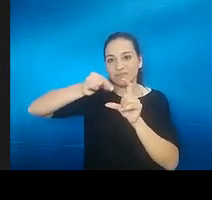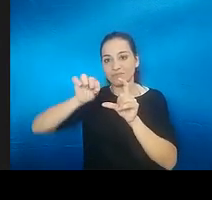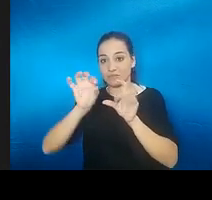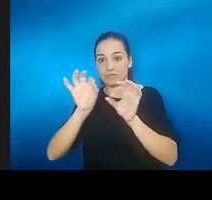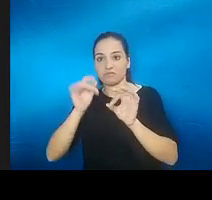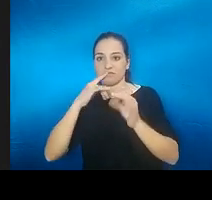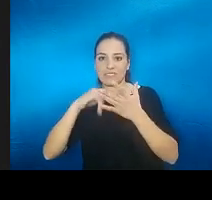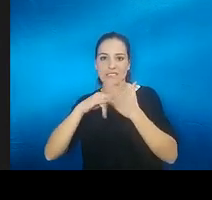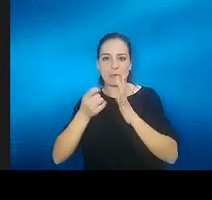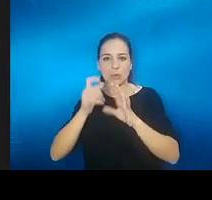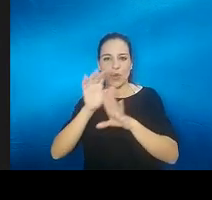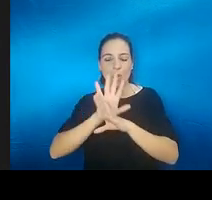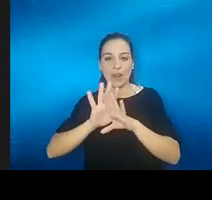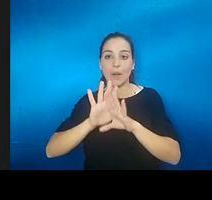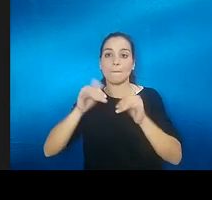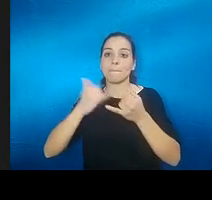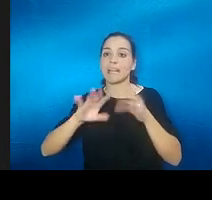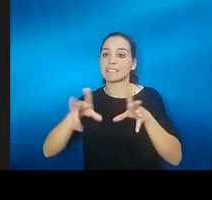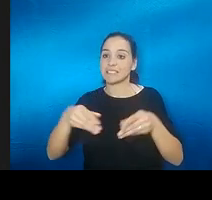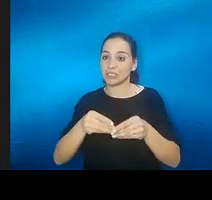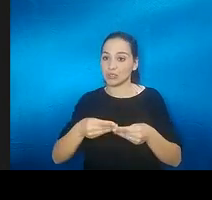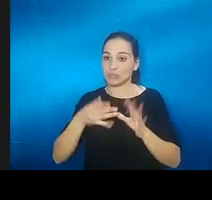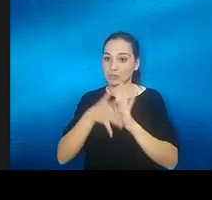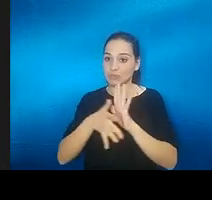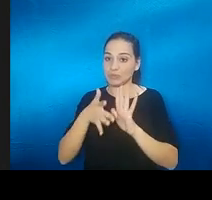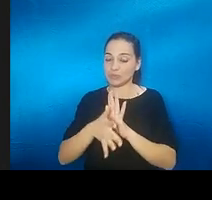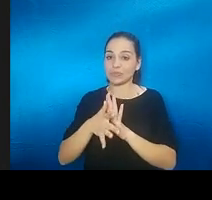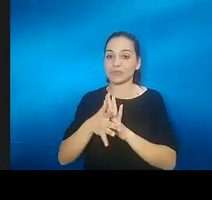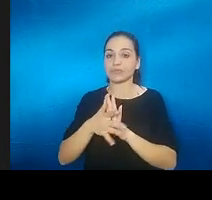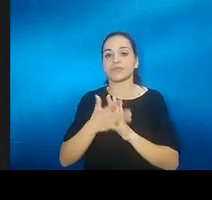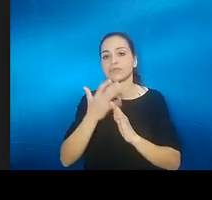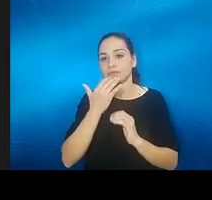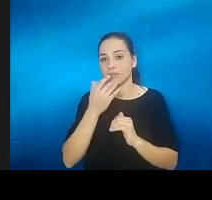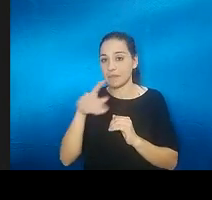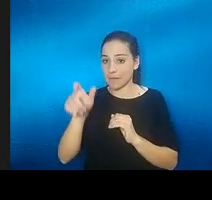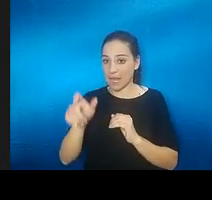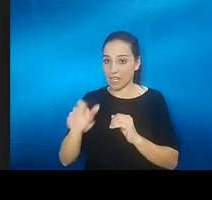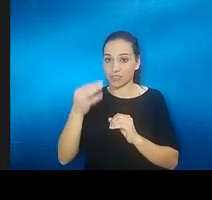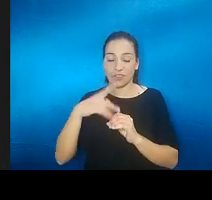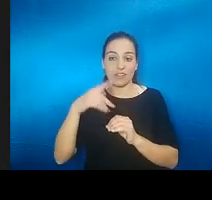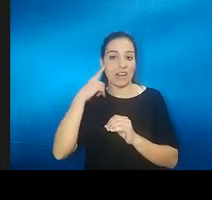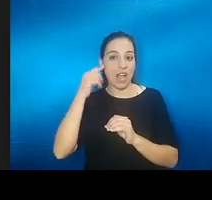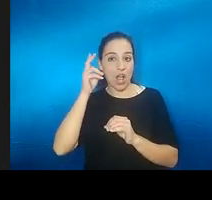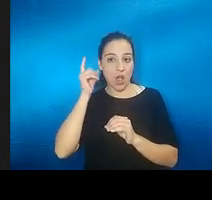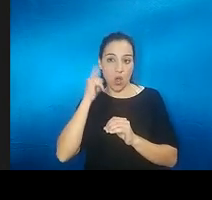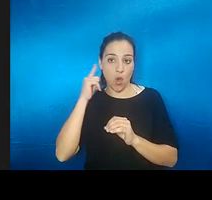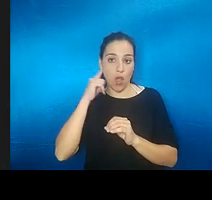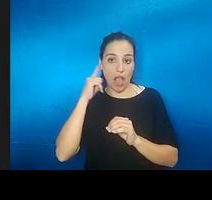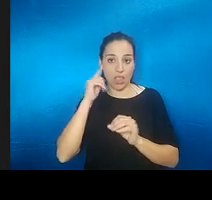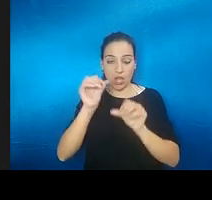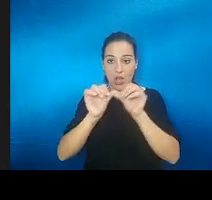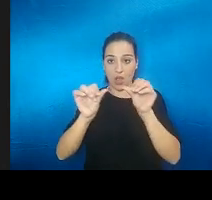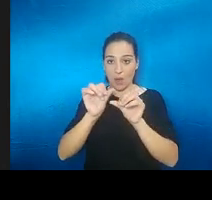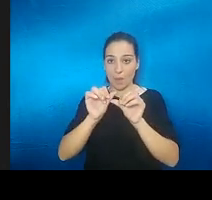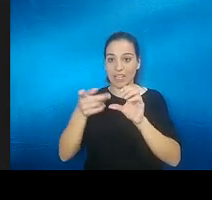se podría resumir en que cuando uno opera el oído introduce el cablecito el cable se enrolla